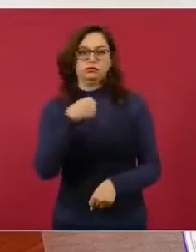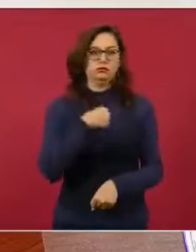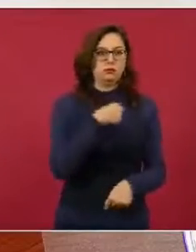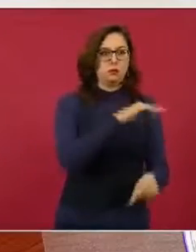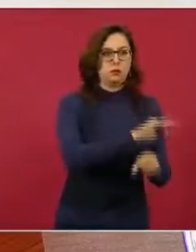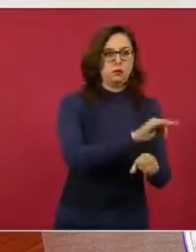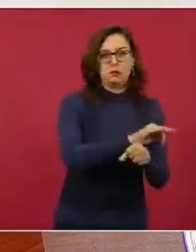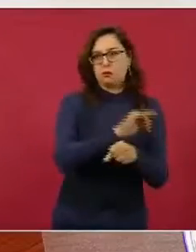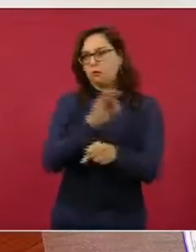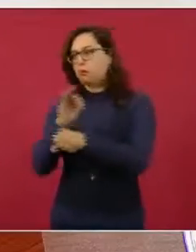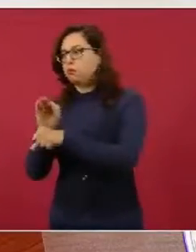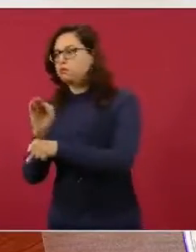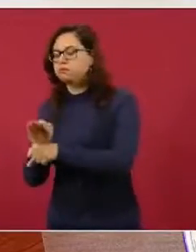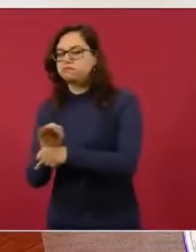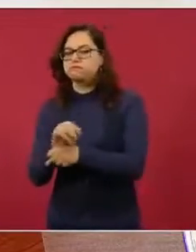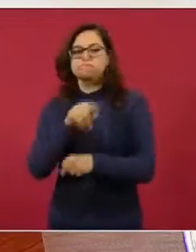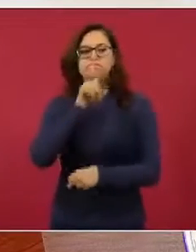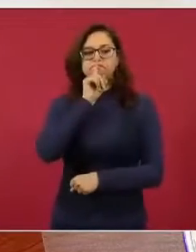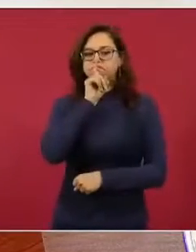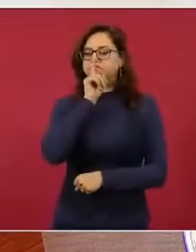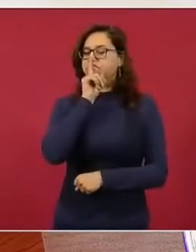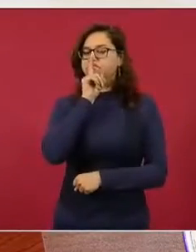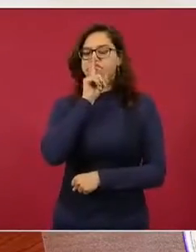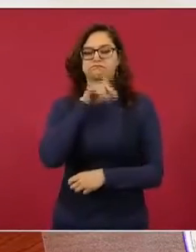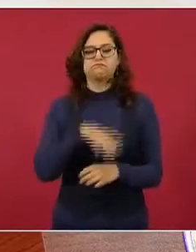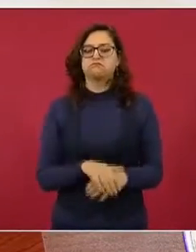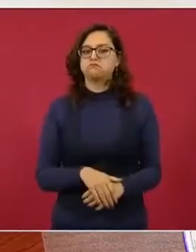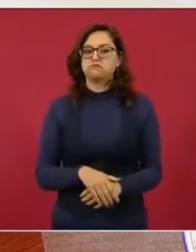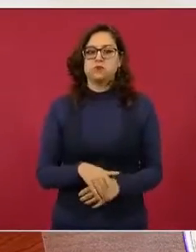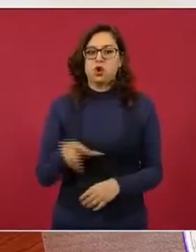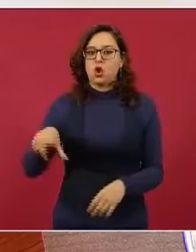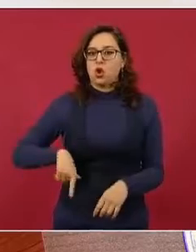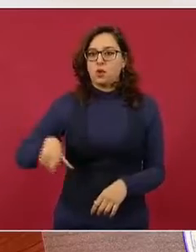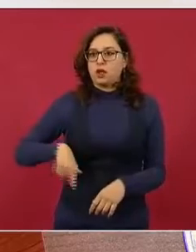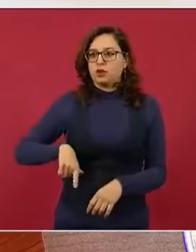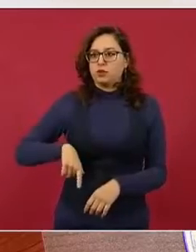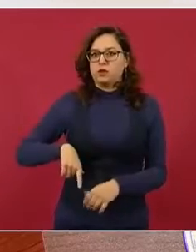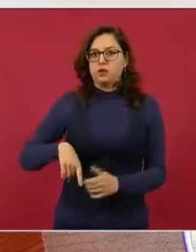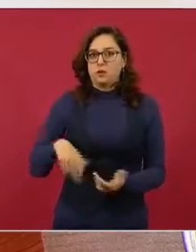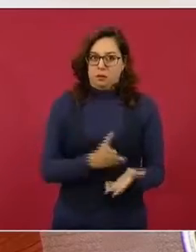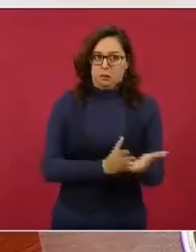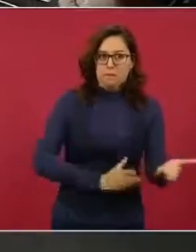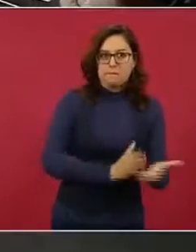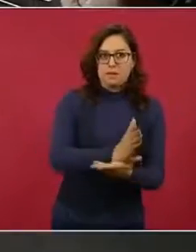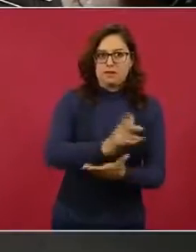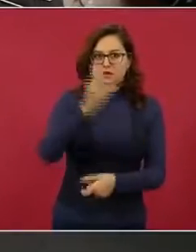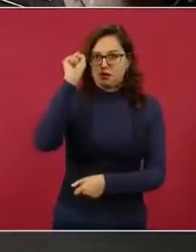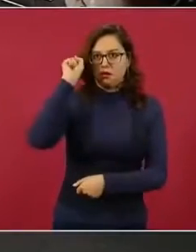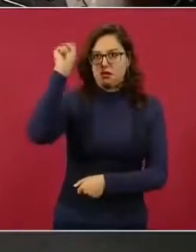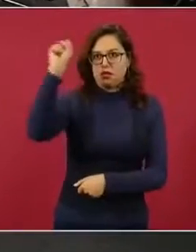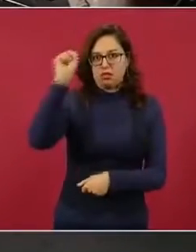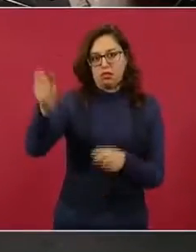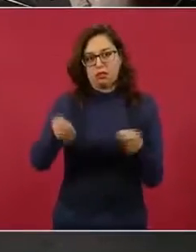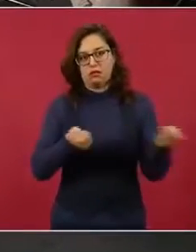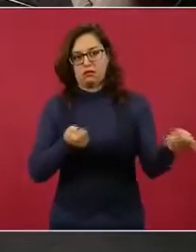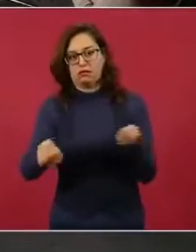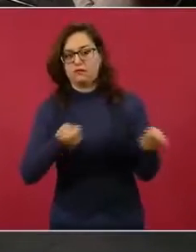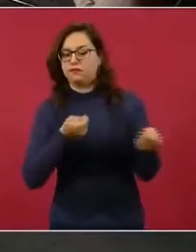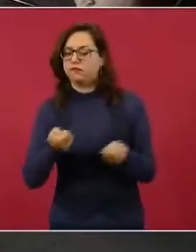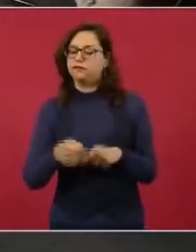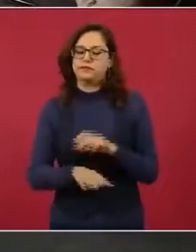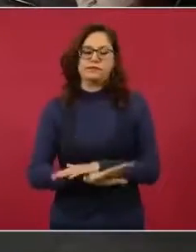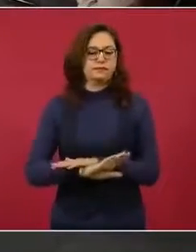ya no hay sindicatos de Estado, eso es muy